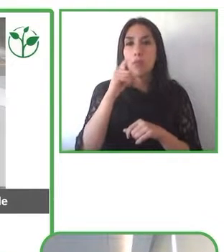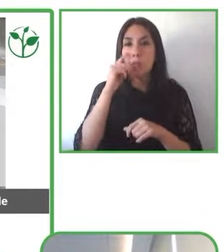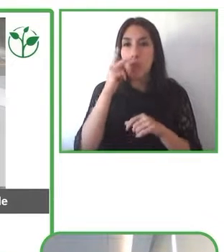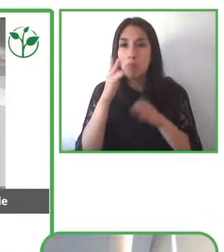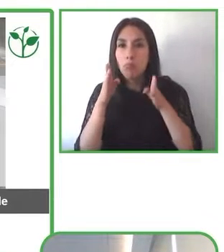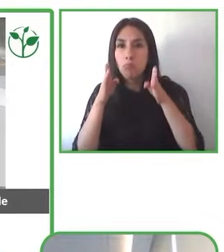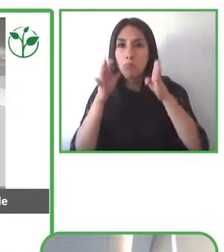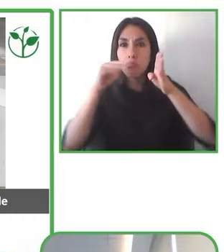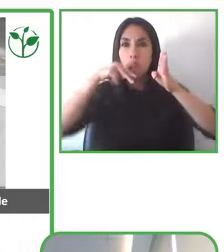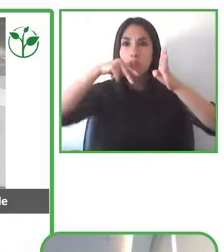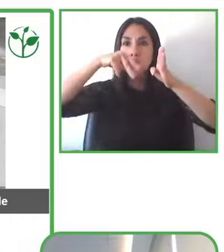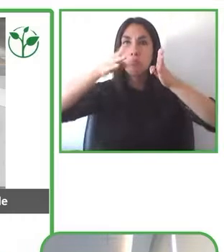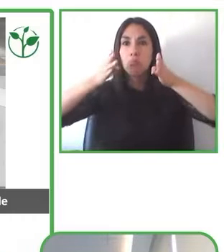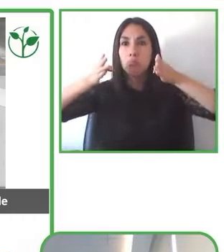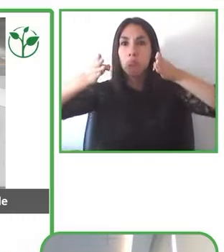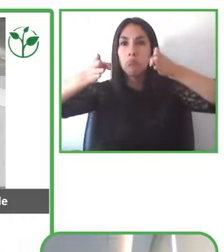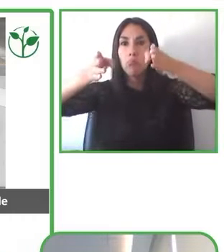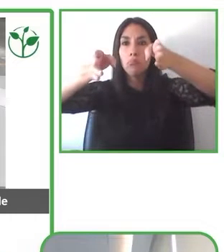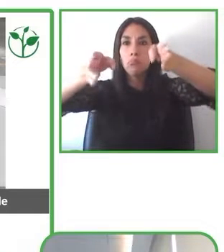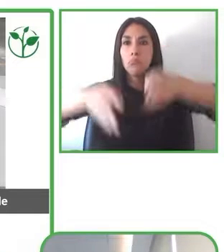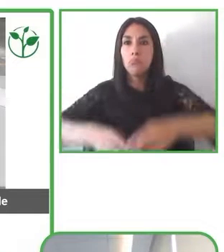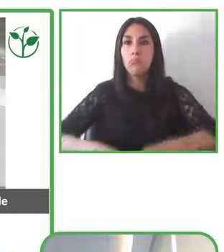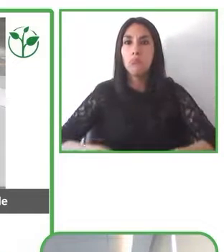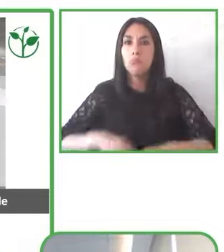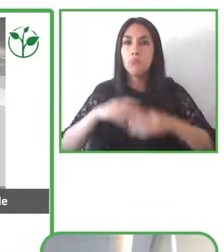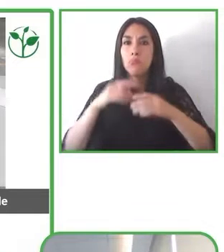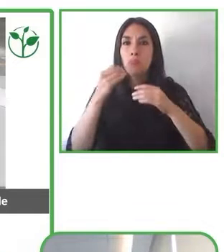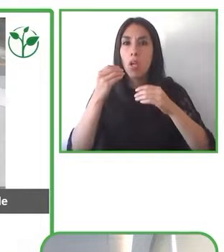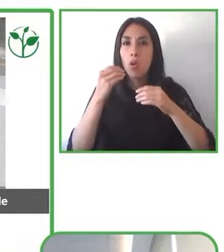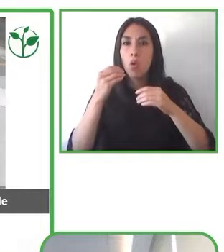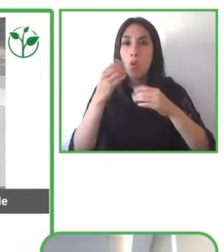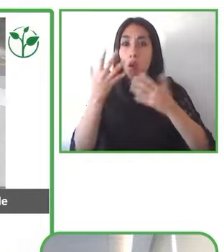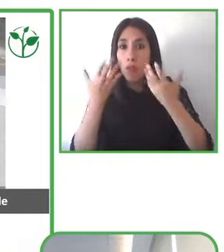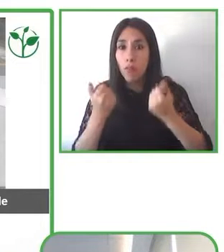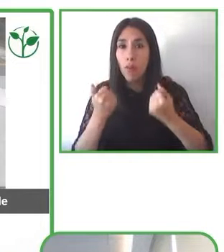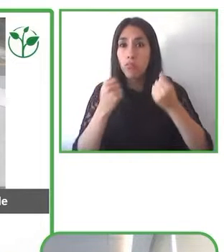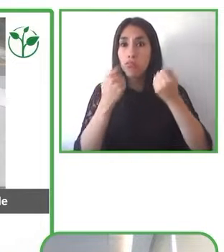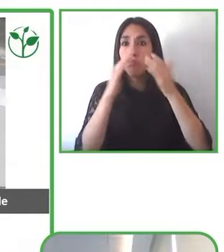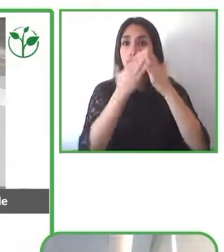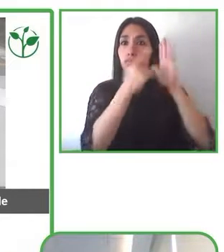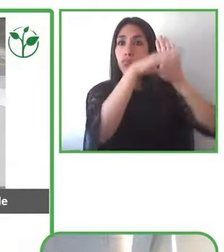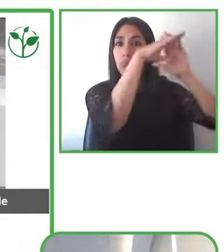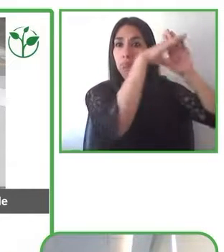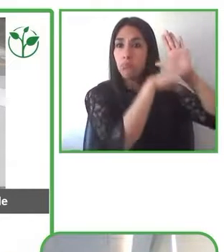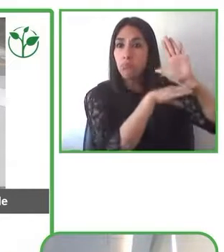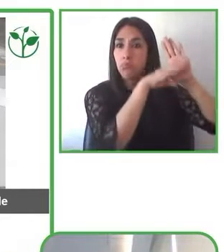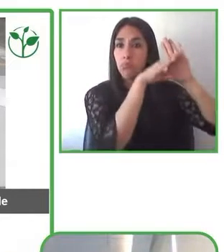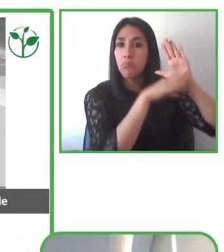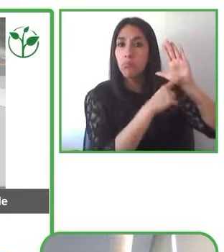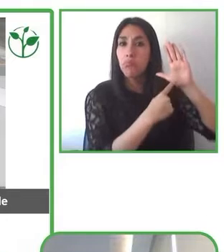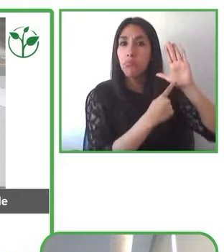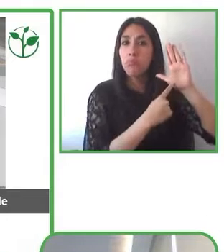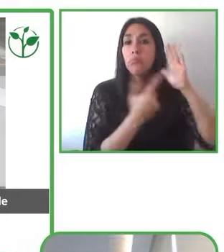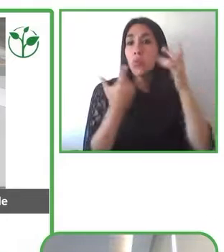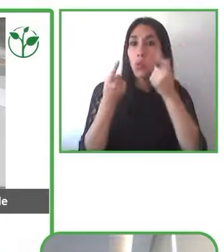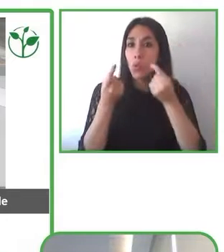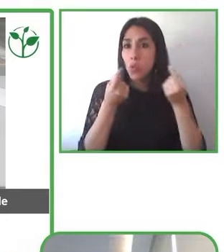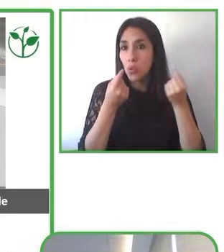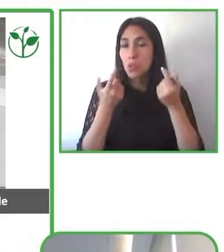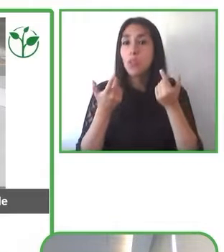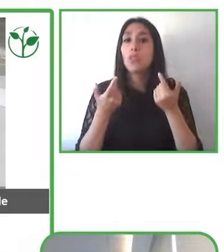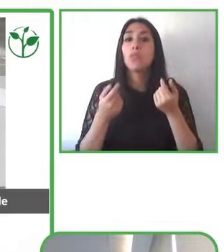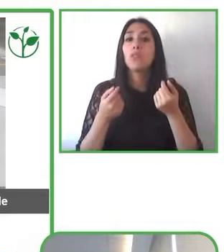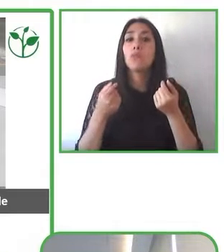manuales técnicos que van haciendo nuevas propuestas ha sido bien relevante nuestra defensa del